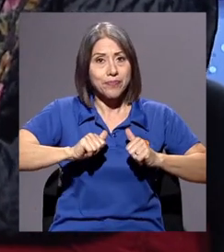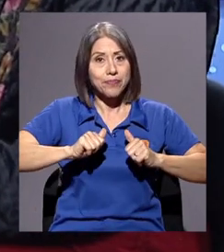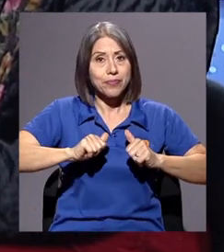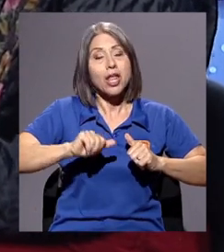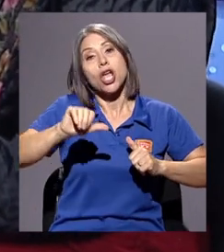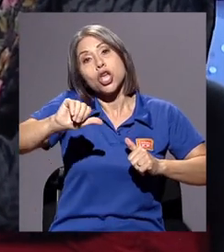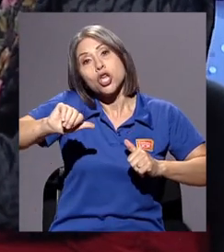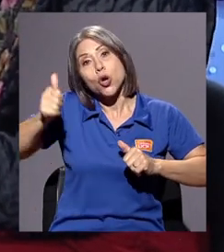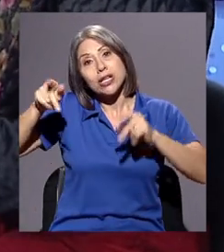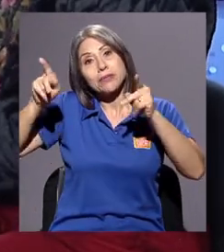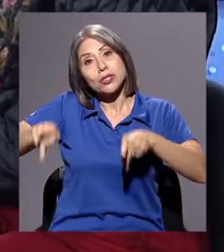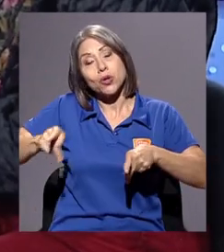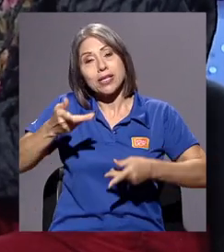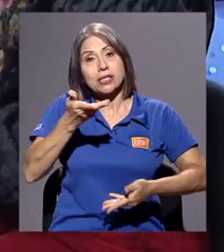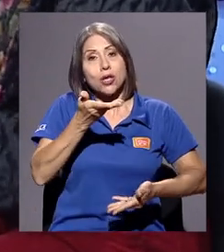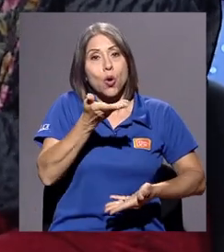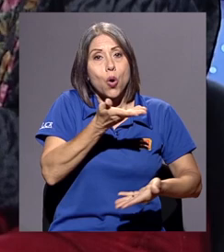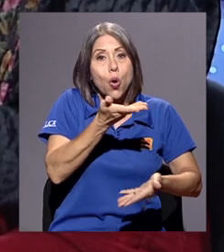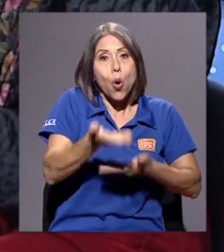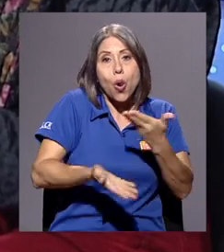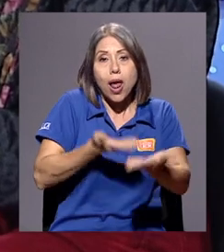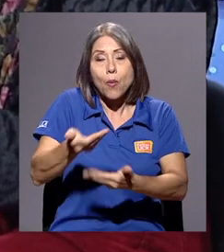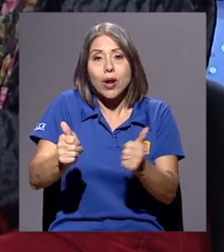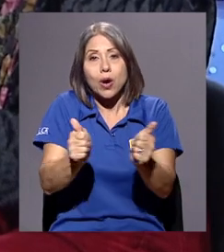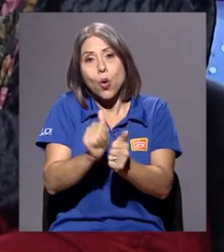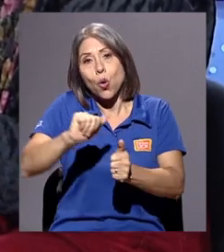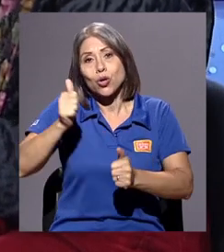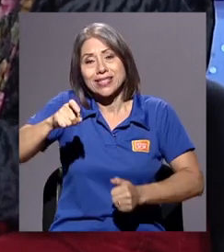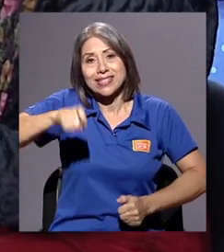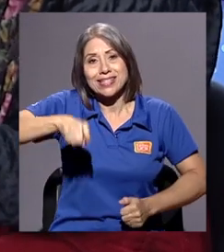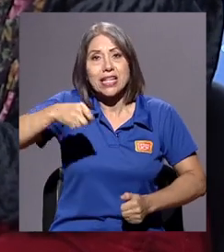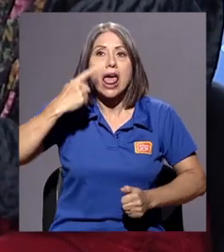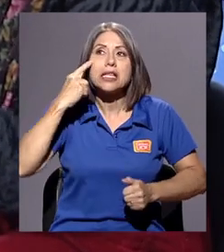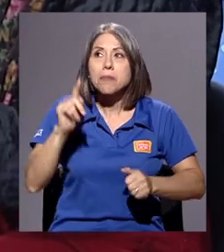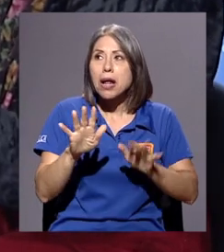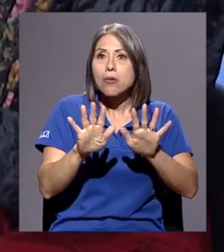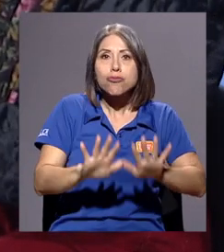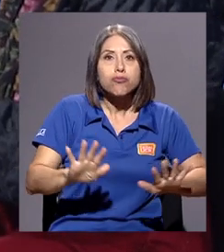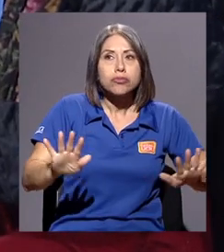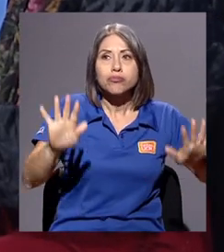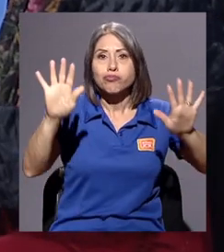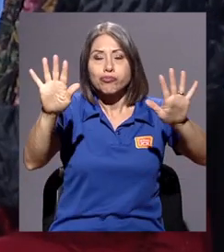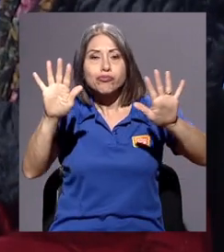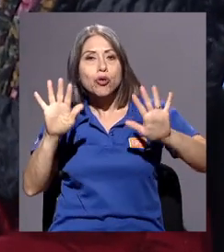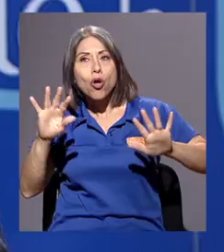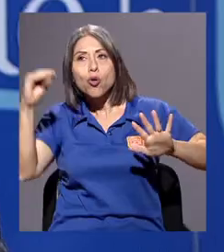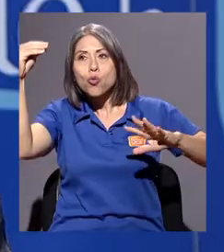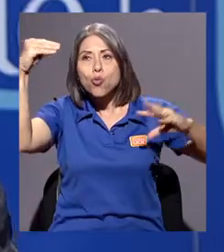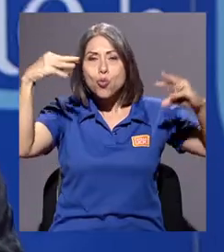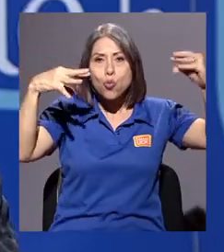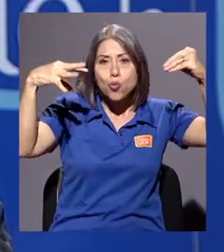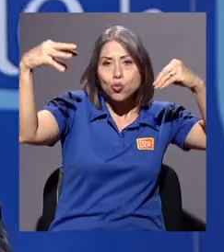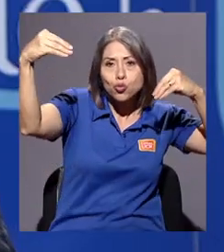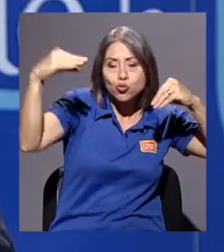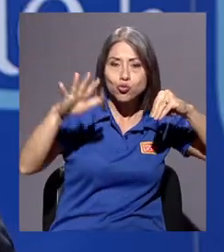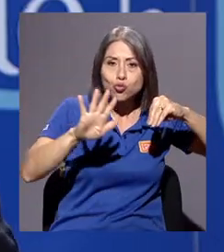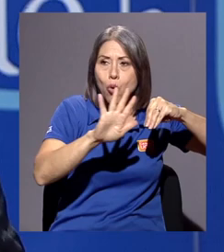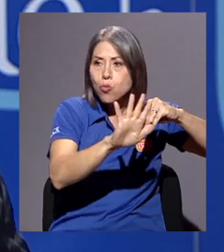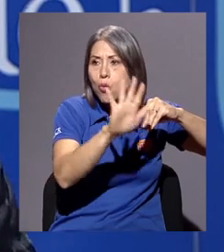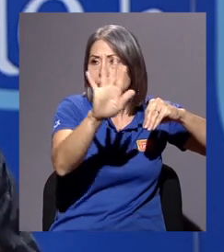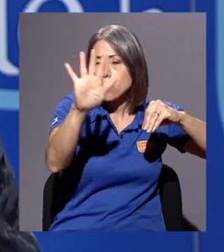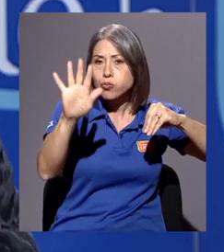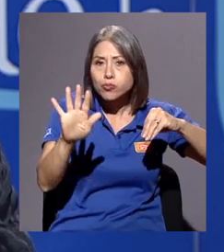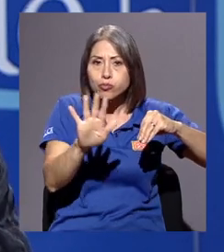colaboran con el resto de necesidades que se necesitan para un montaje, como diseño de luz, diseño de